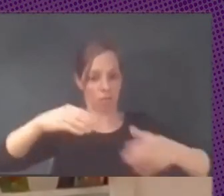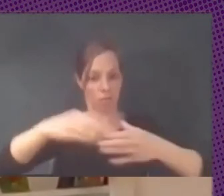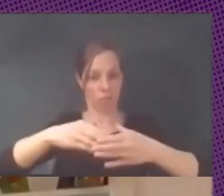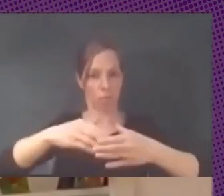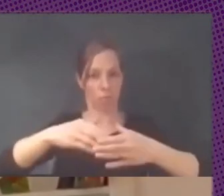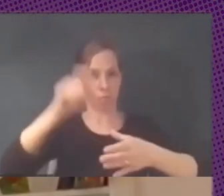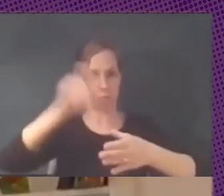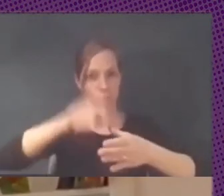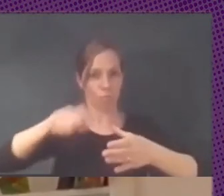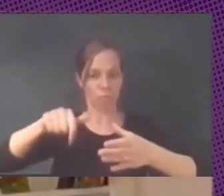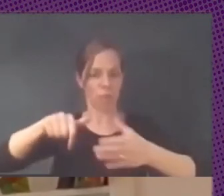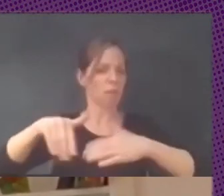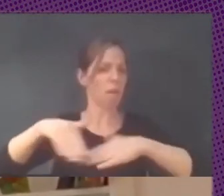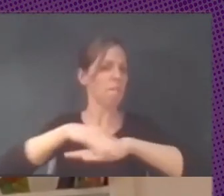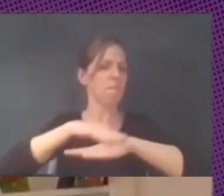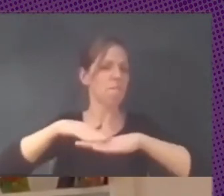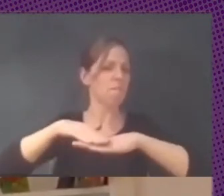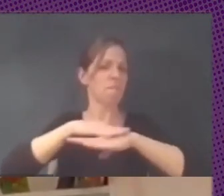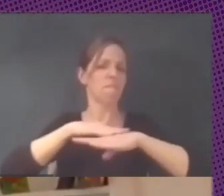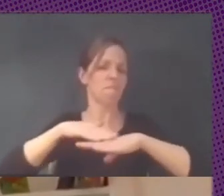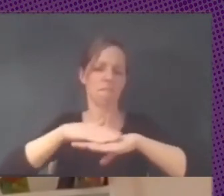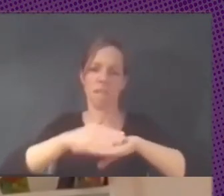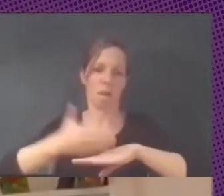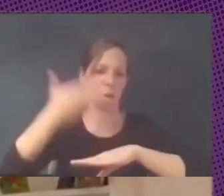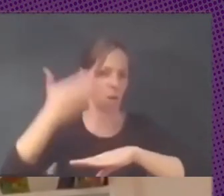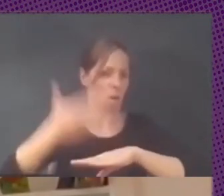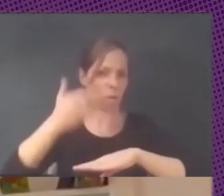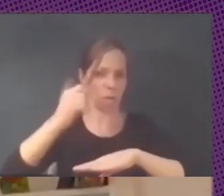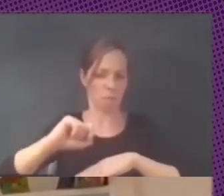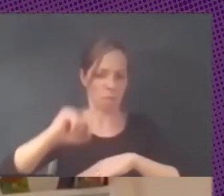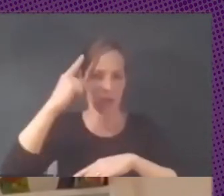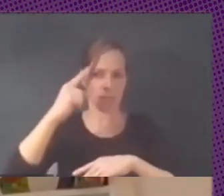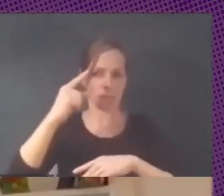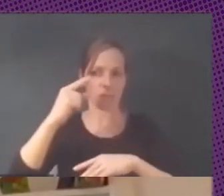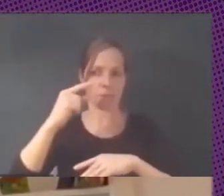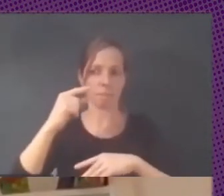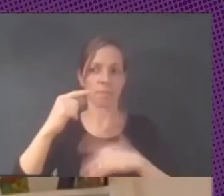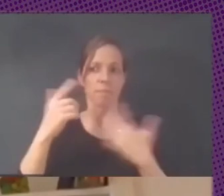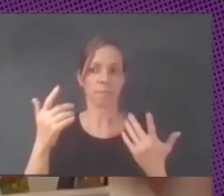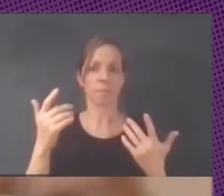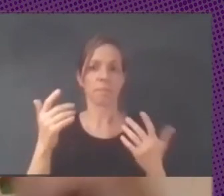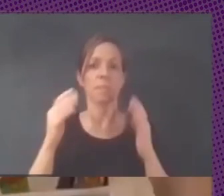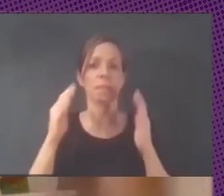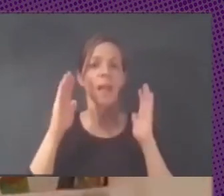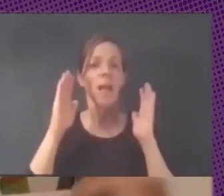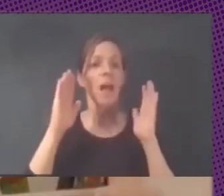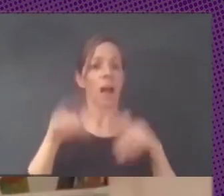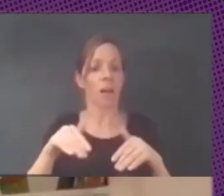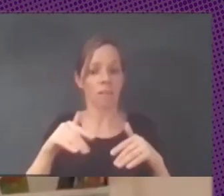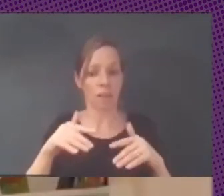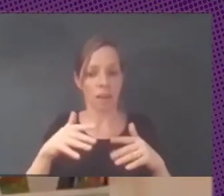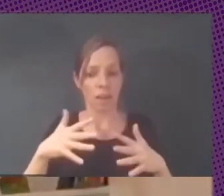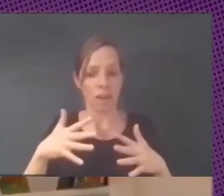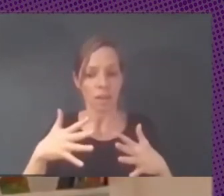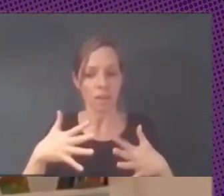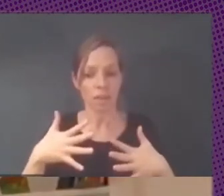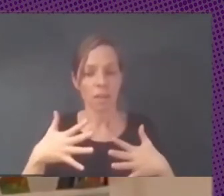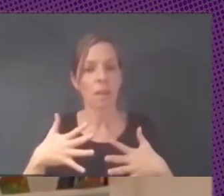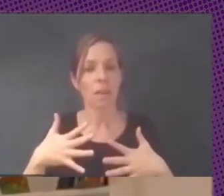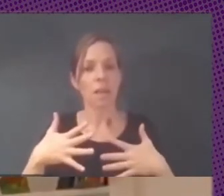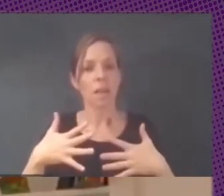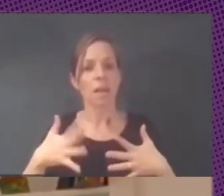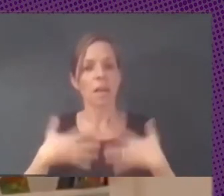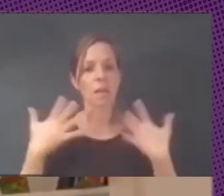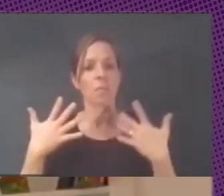esa base es fundamental pero hay que poder trascender y llegar a quienes de pronto y acá vuelvo a la referencia inicial que hacía